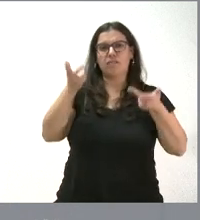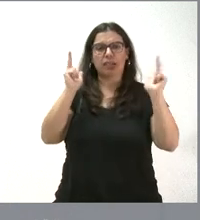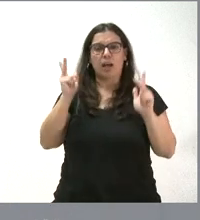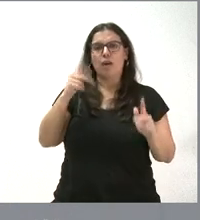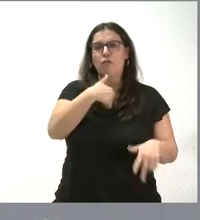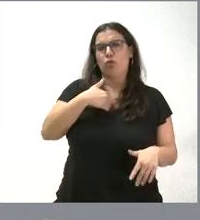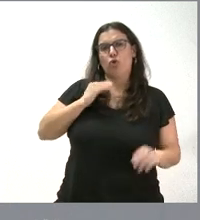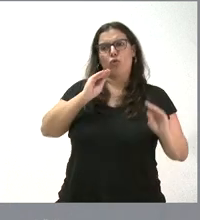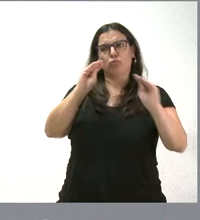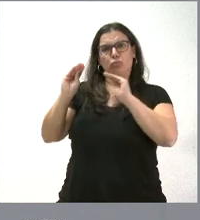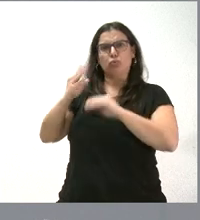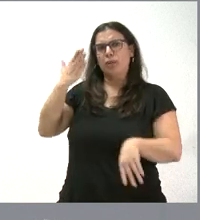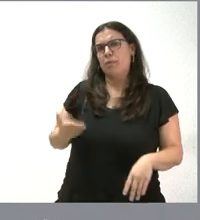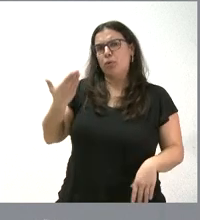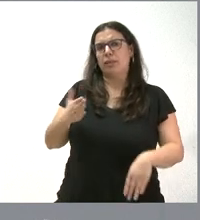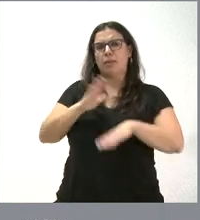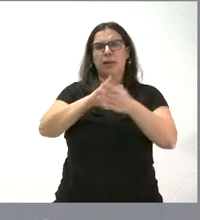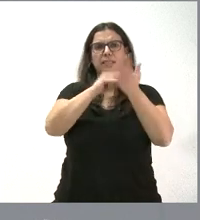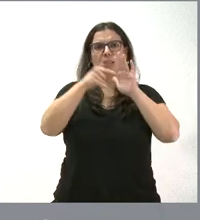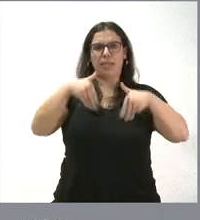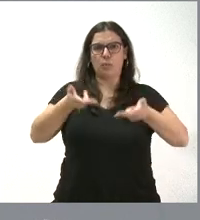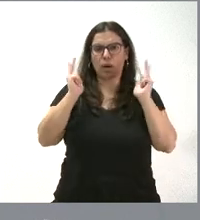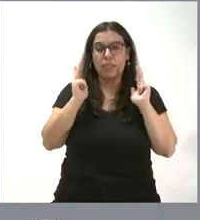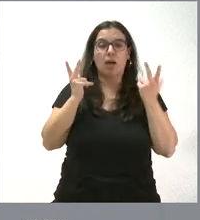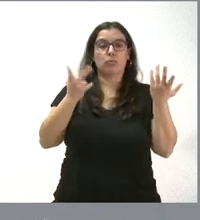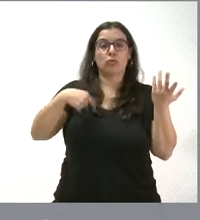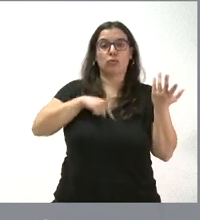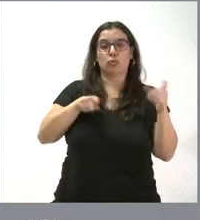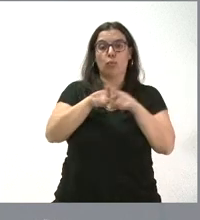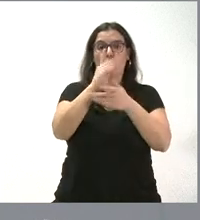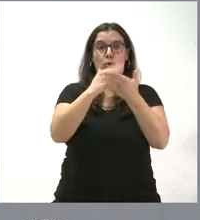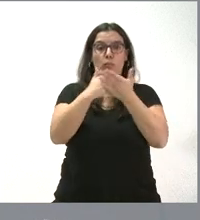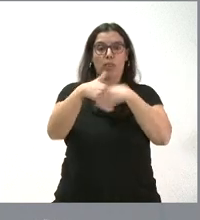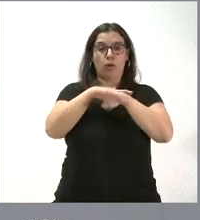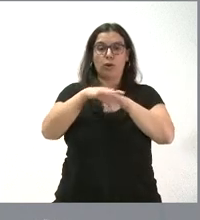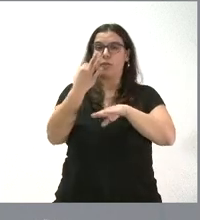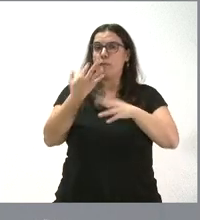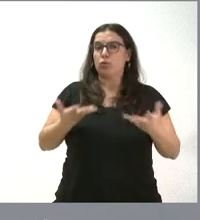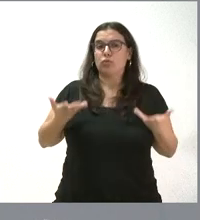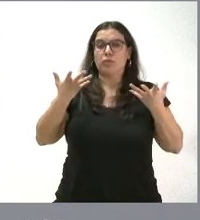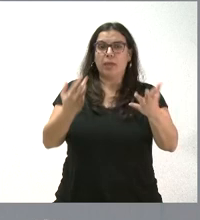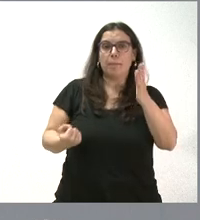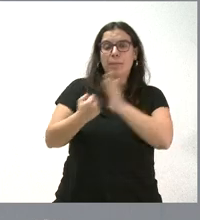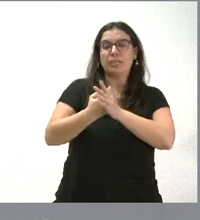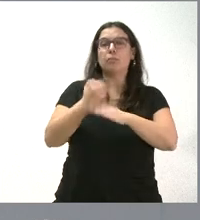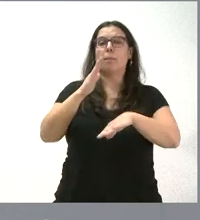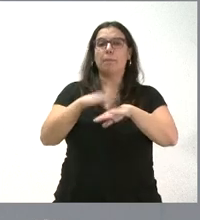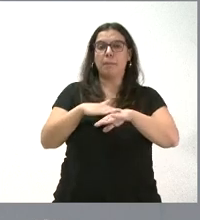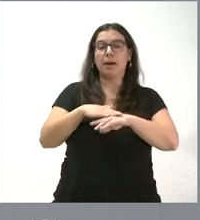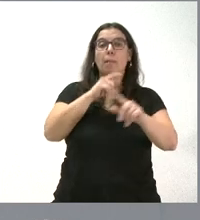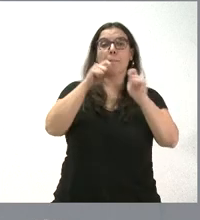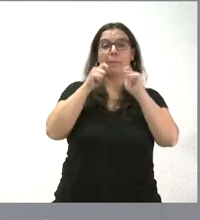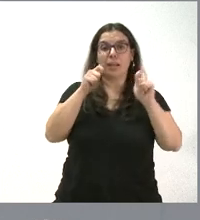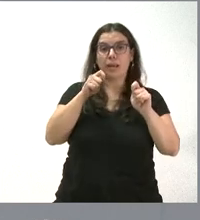importante que supone para una democracia y el hecho de que nosotros, como comunidad autónoma, tenemos que hacer todo lo posible por tener un periodismo y unos periodistas